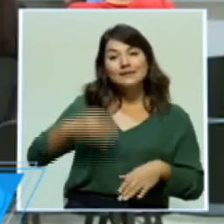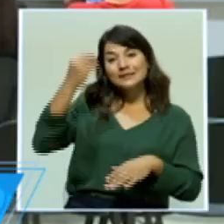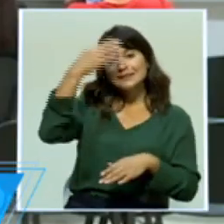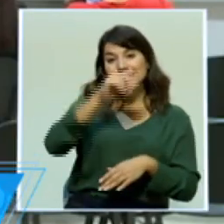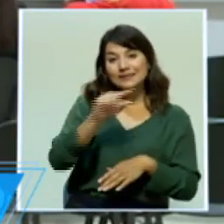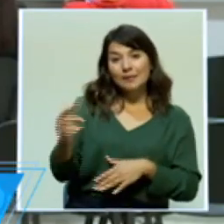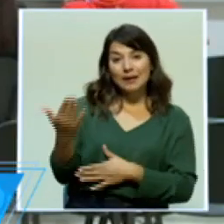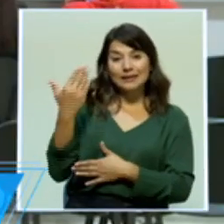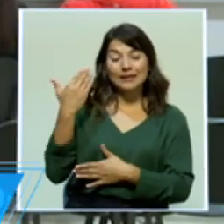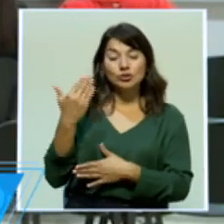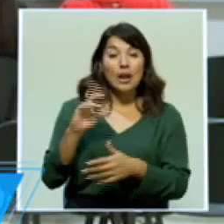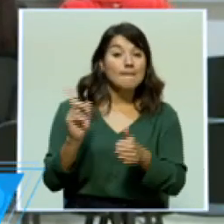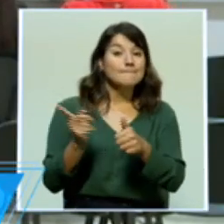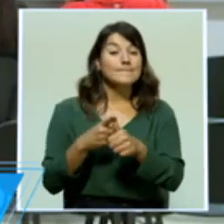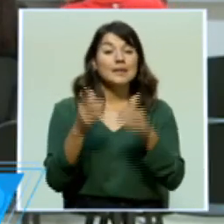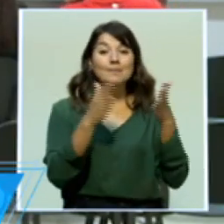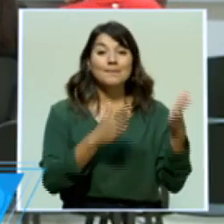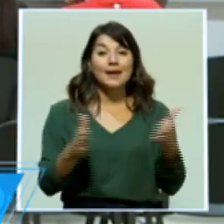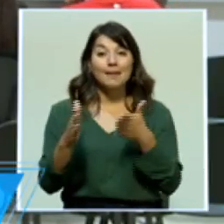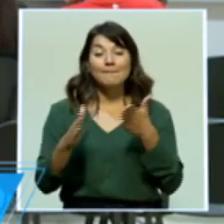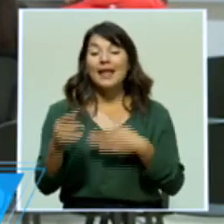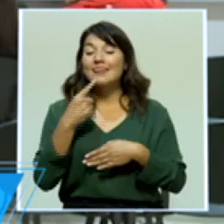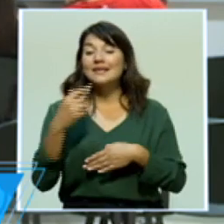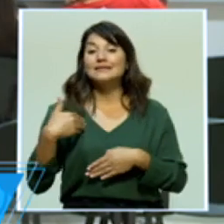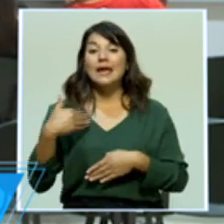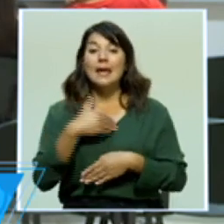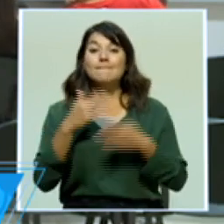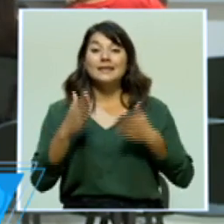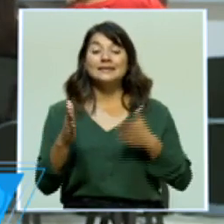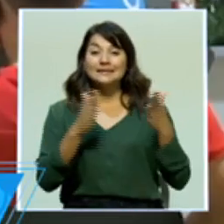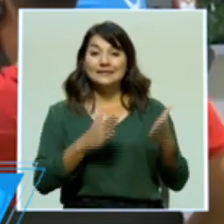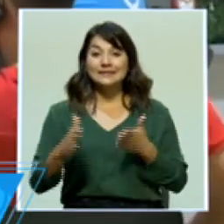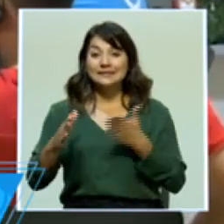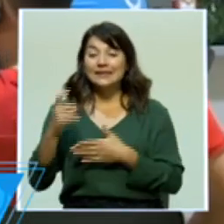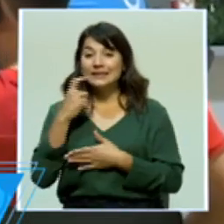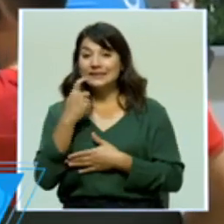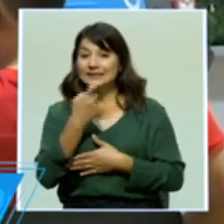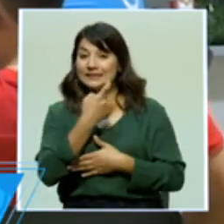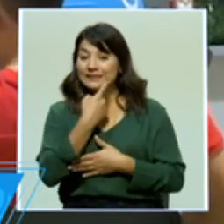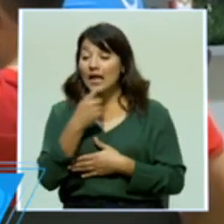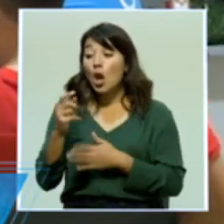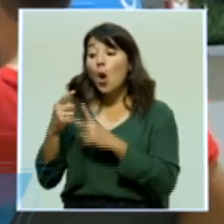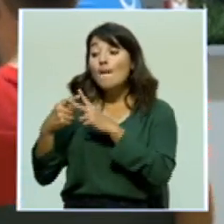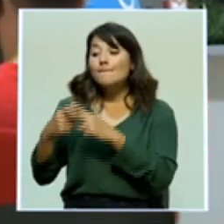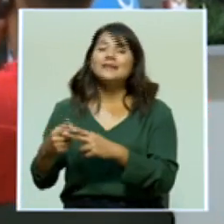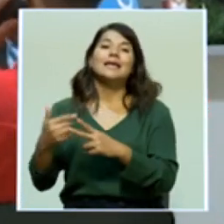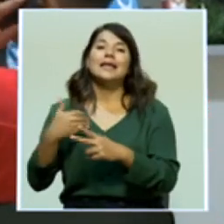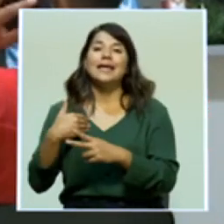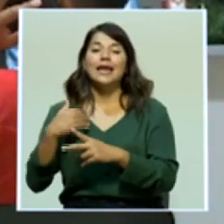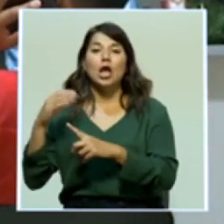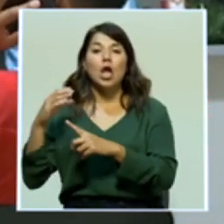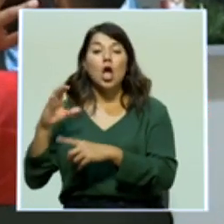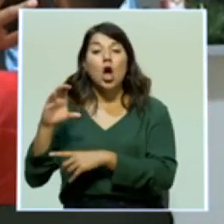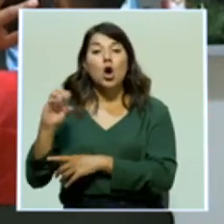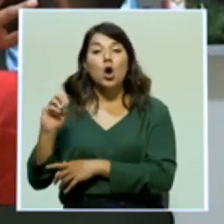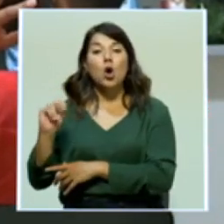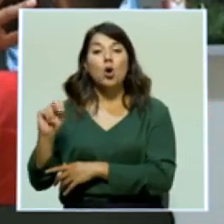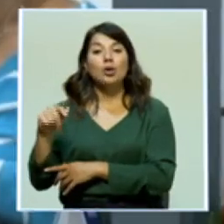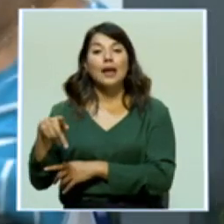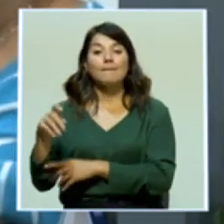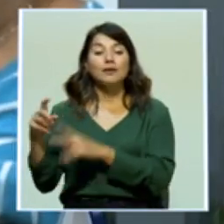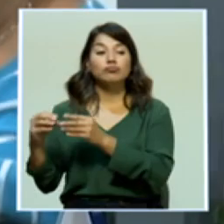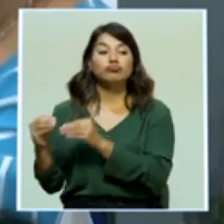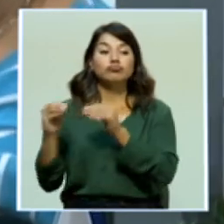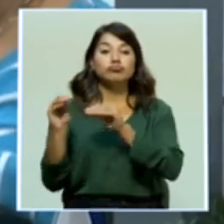El plan inicial, según la ministra de Planificación, Pilar Garrido, es mover la cartera de crédito de CONAPE al Banco Popular para obtener